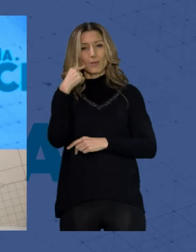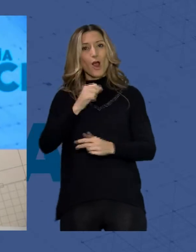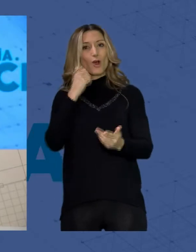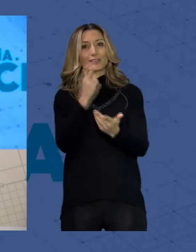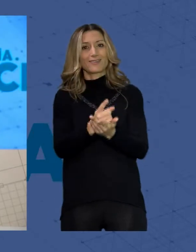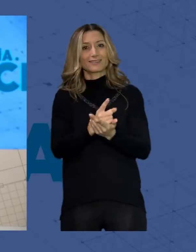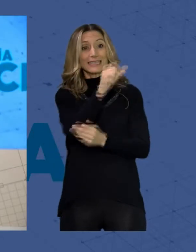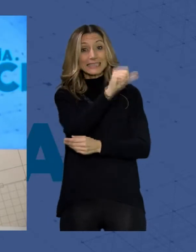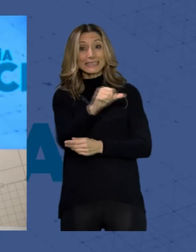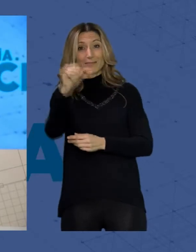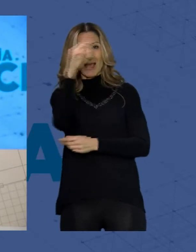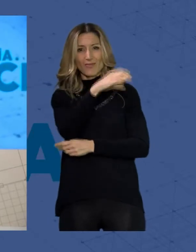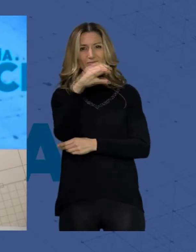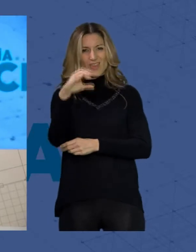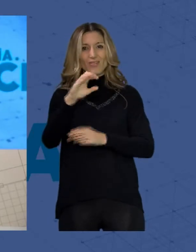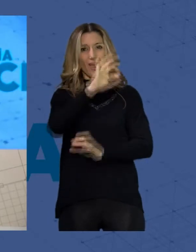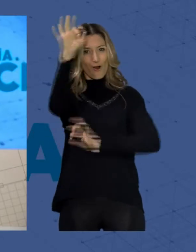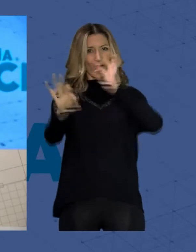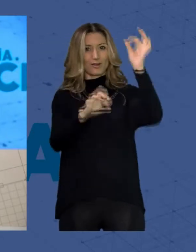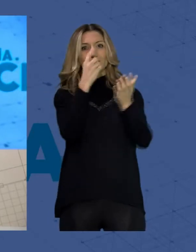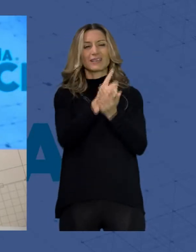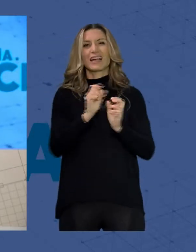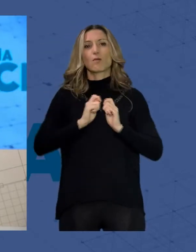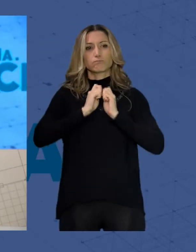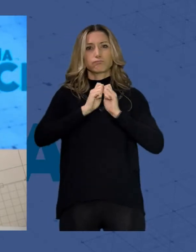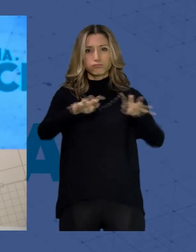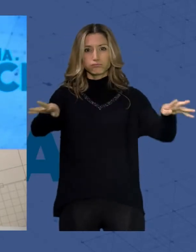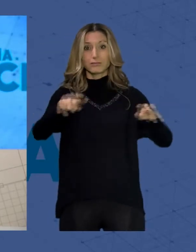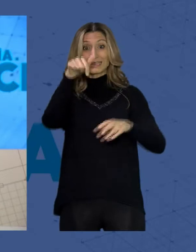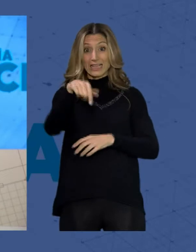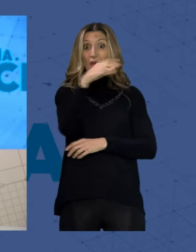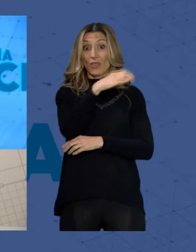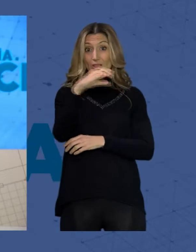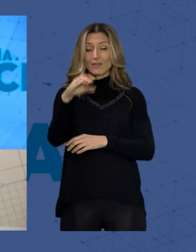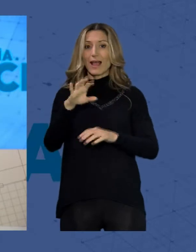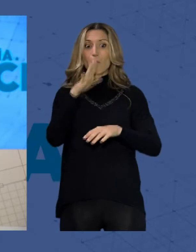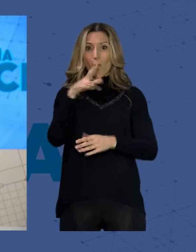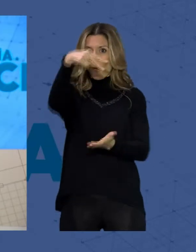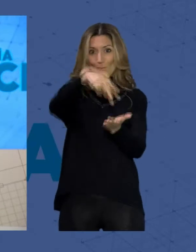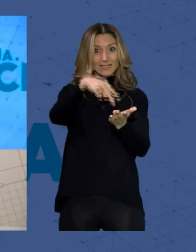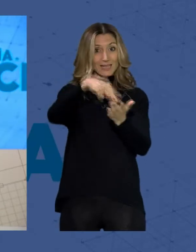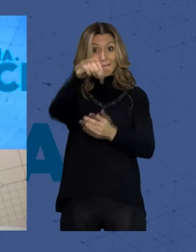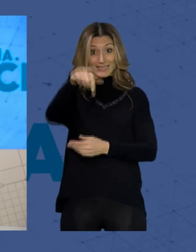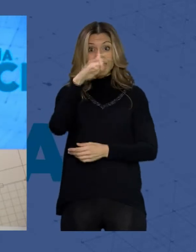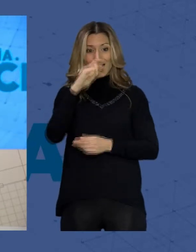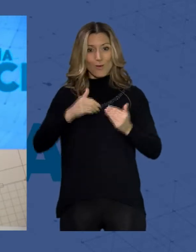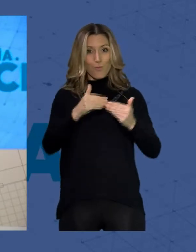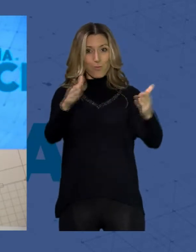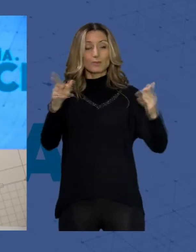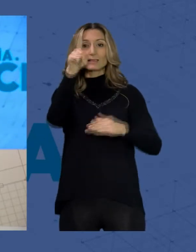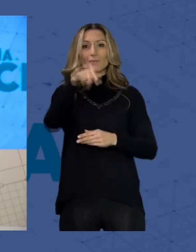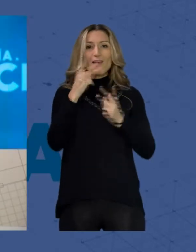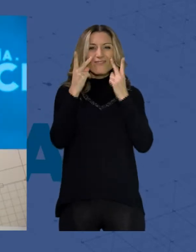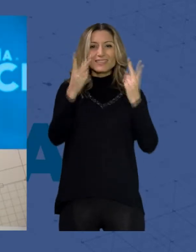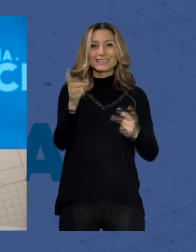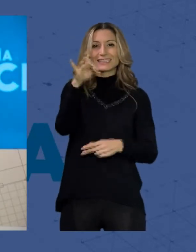la Ciencia, un evento de divulgación científica que este año retoma la presencialidad y las visitas de alumnos de secundaria, de